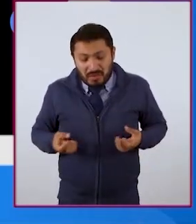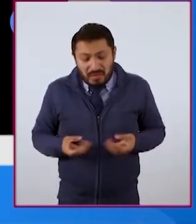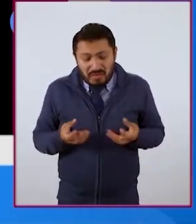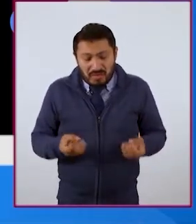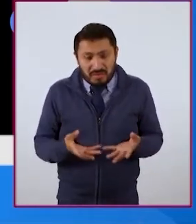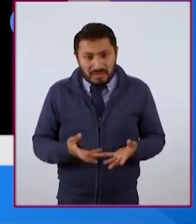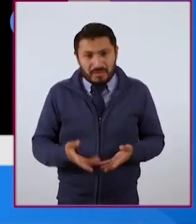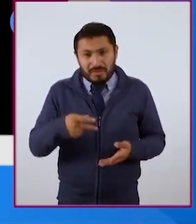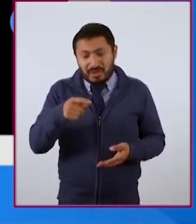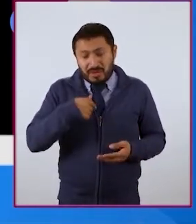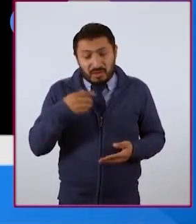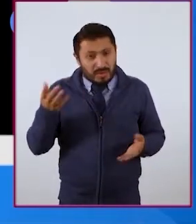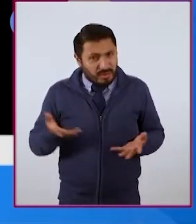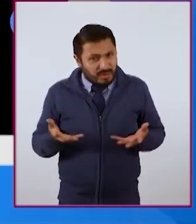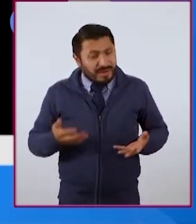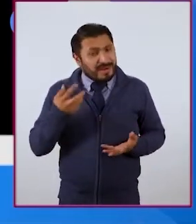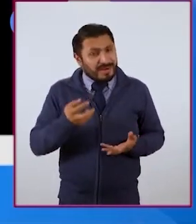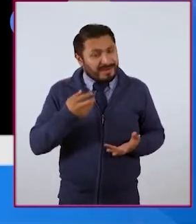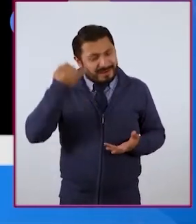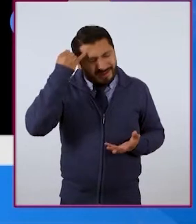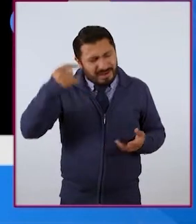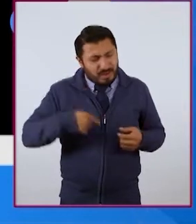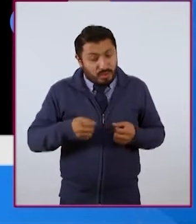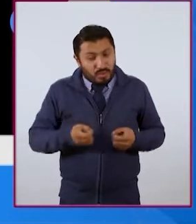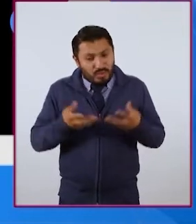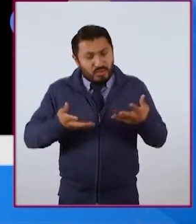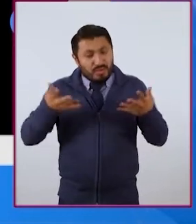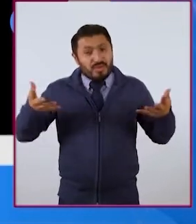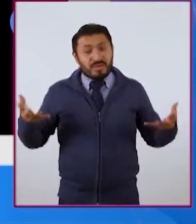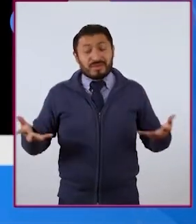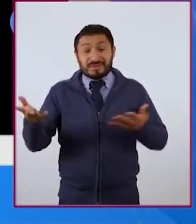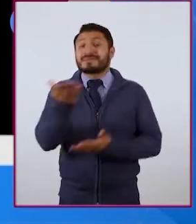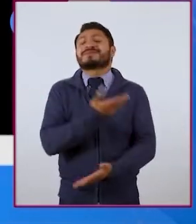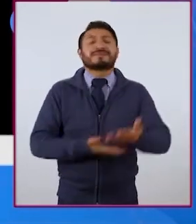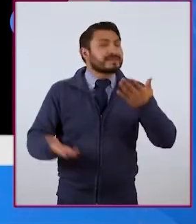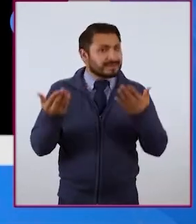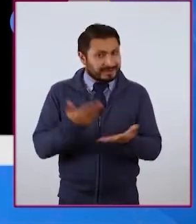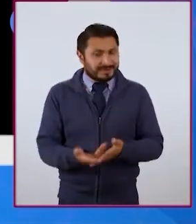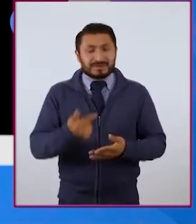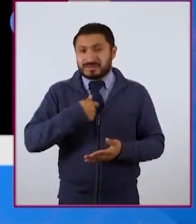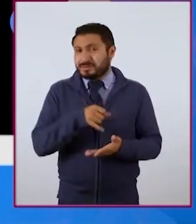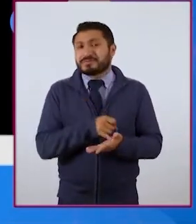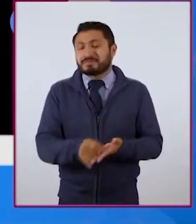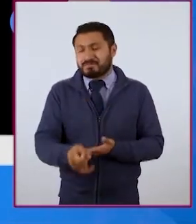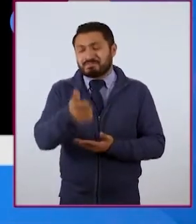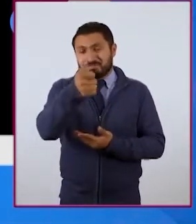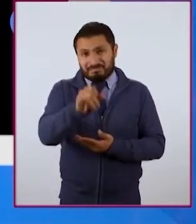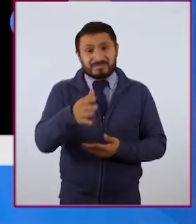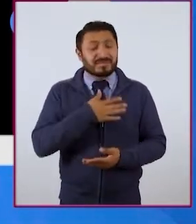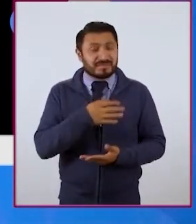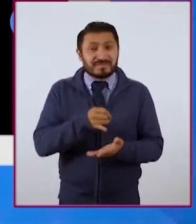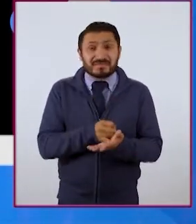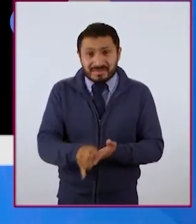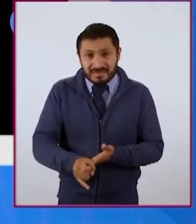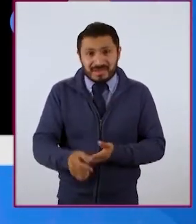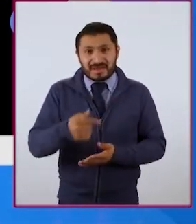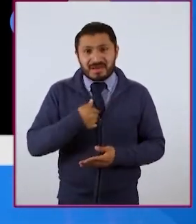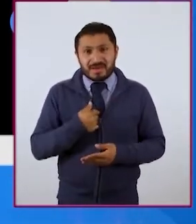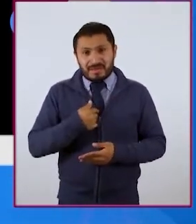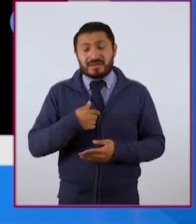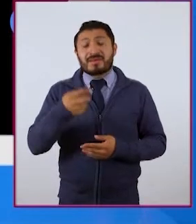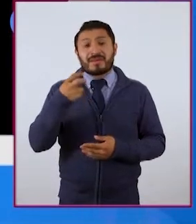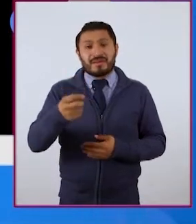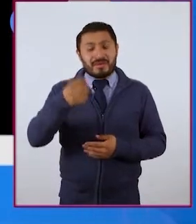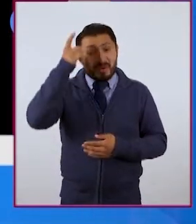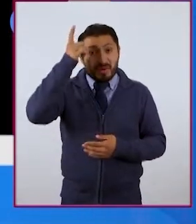en que yo cada vez construya este criterio, yo puedo luego compartirlo con las demás, y es que yo así lo decido. Es mi decisión. Yo soy sujeta